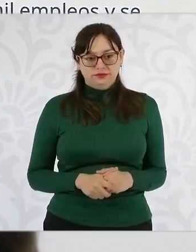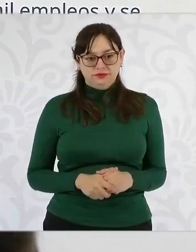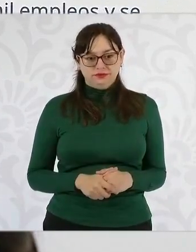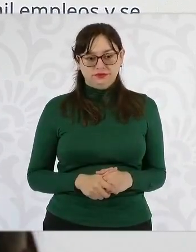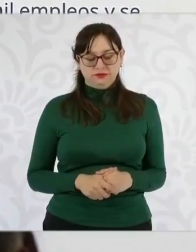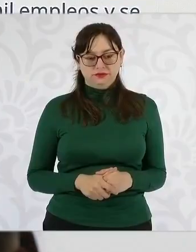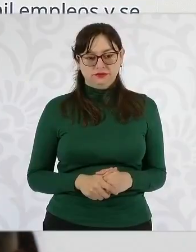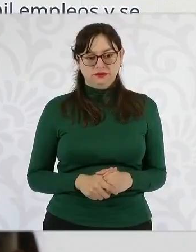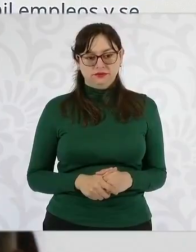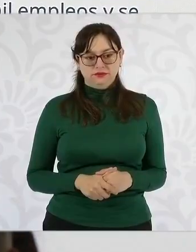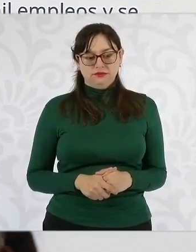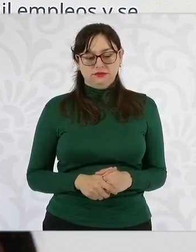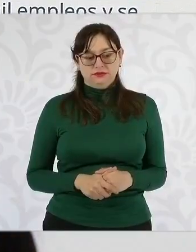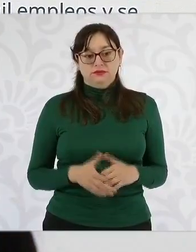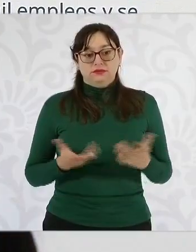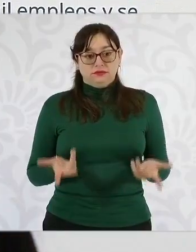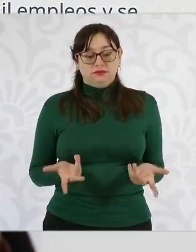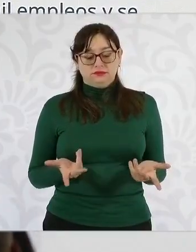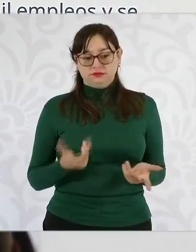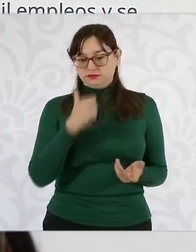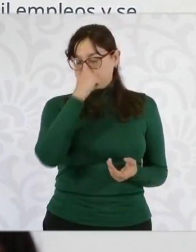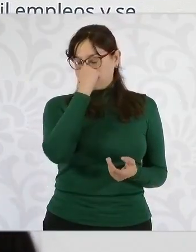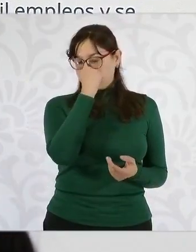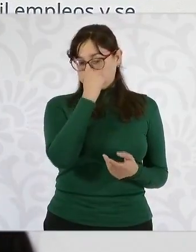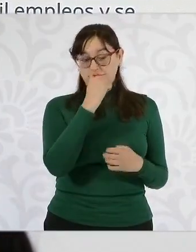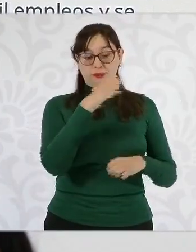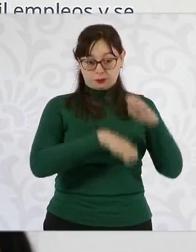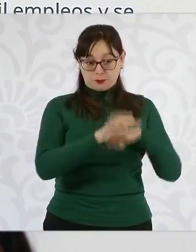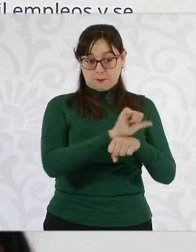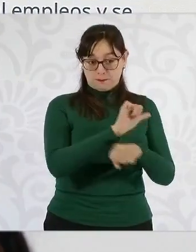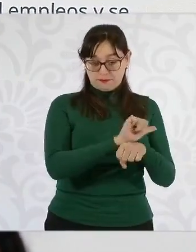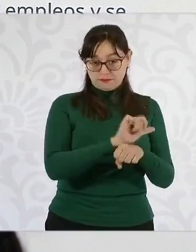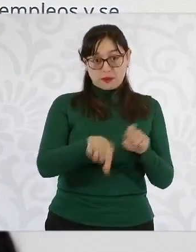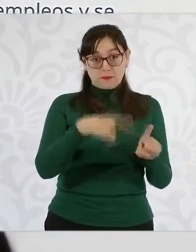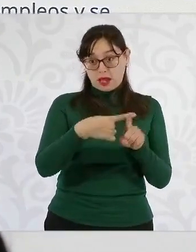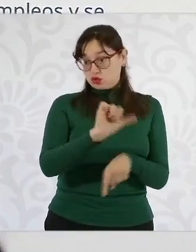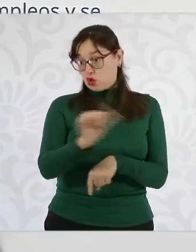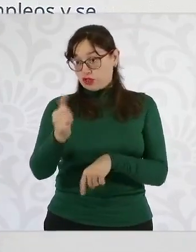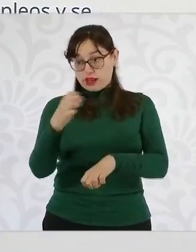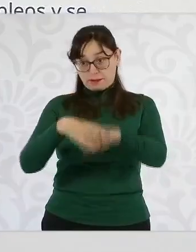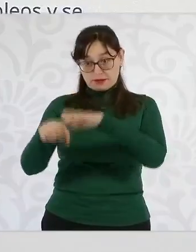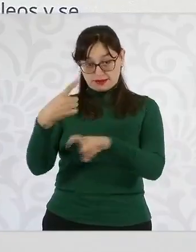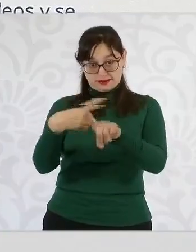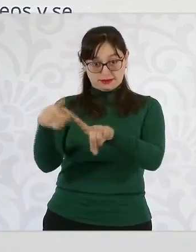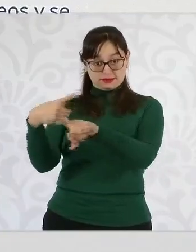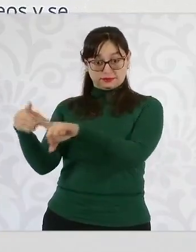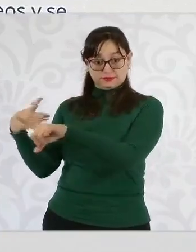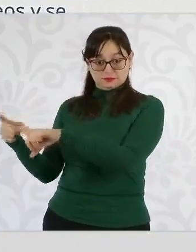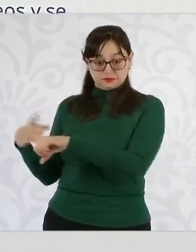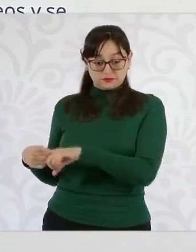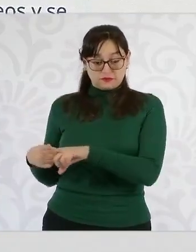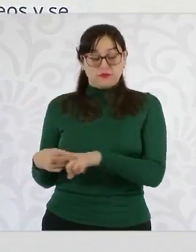describí, principalmente, aunque hay muchas otras, pero principalmente a esas, y puede afectar a